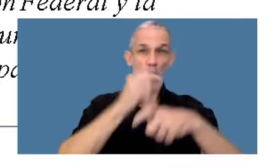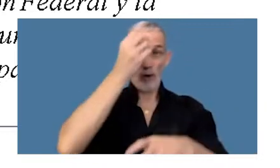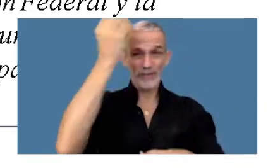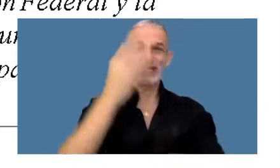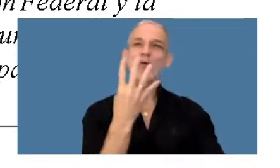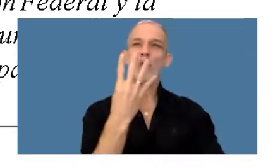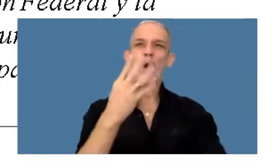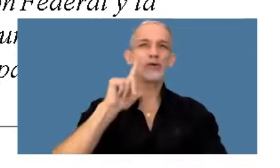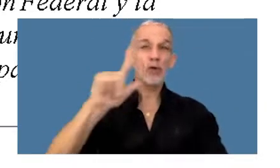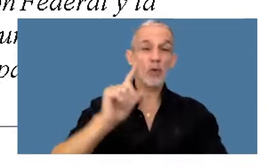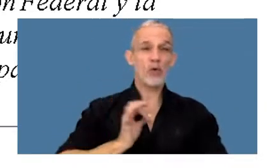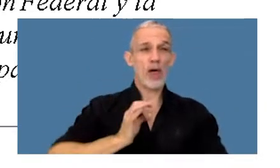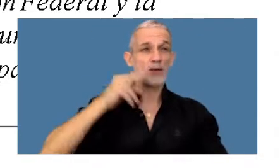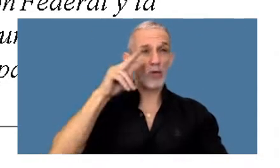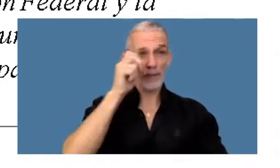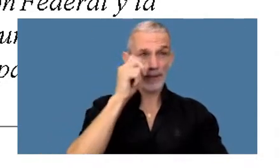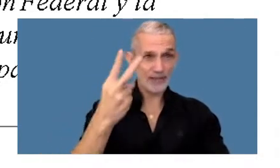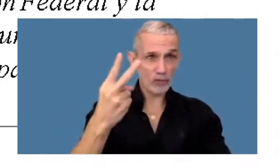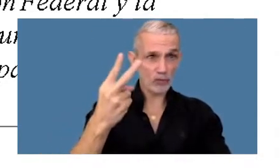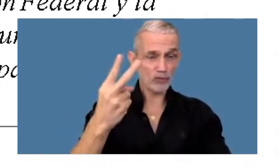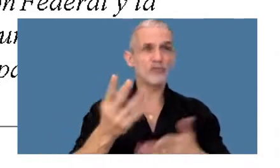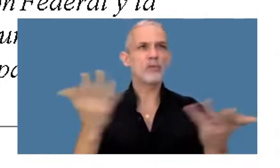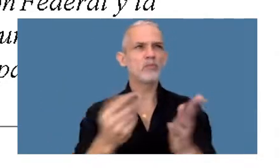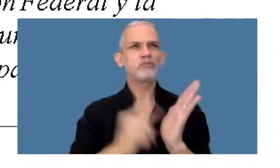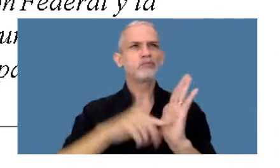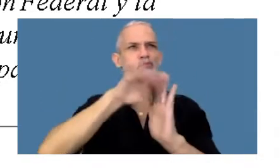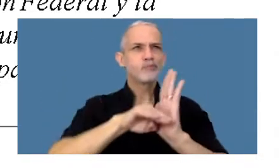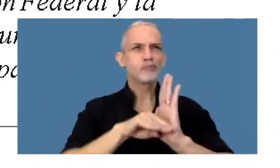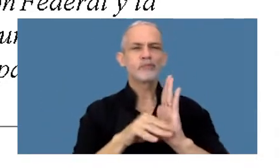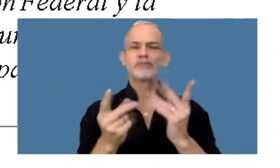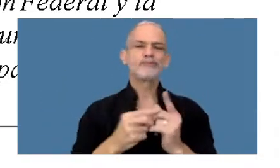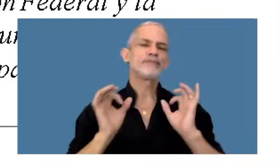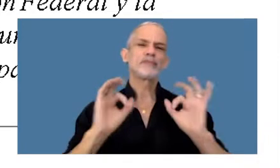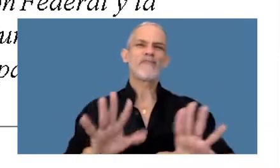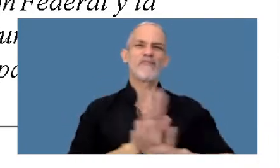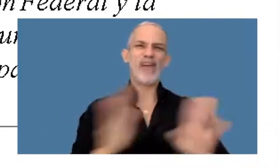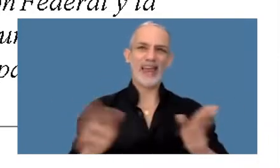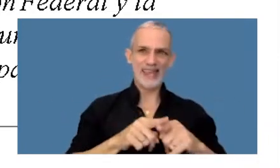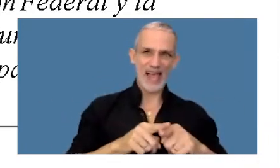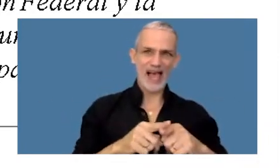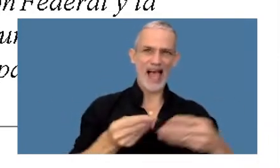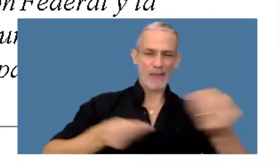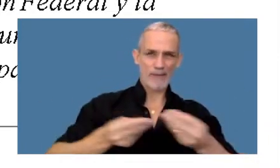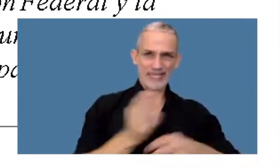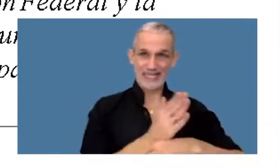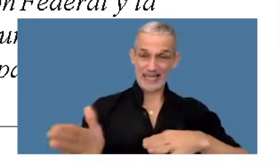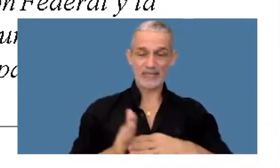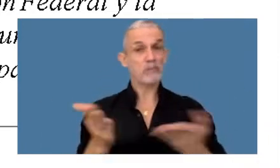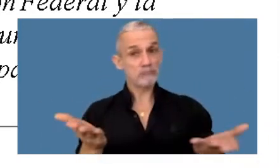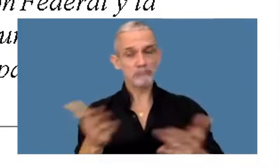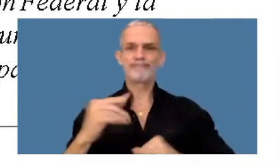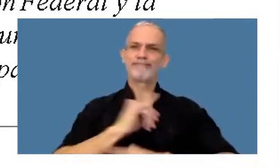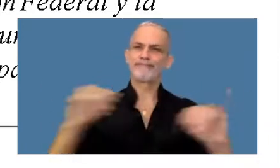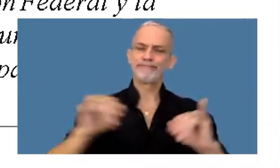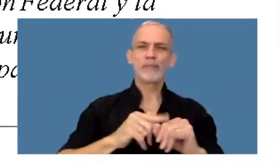el 4 de julio 2022, que establece una feria administrativa. Recordemos que